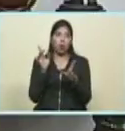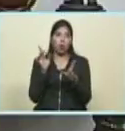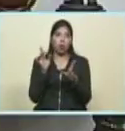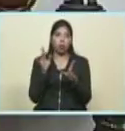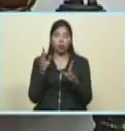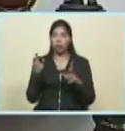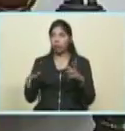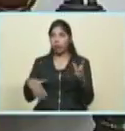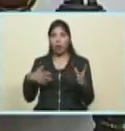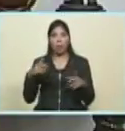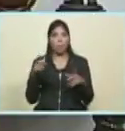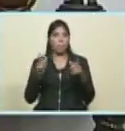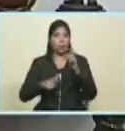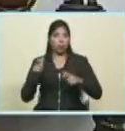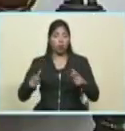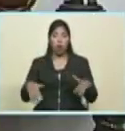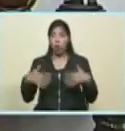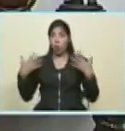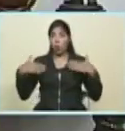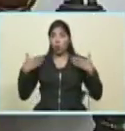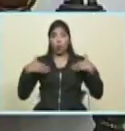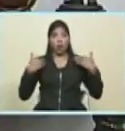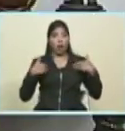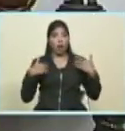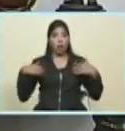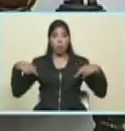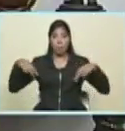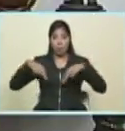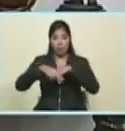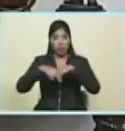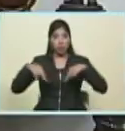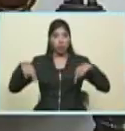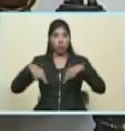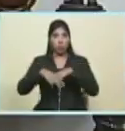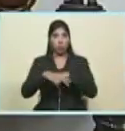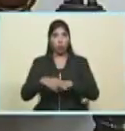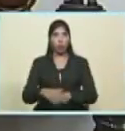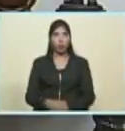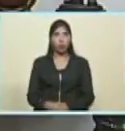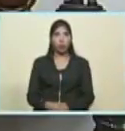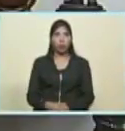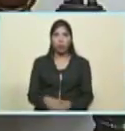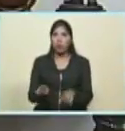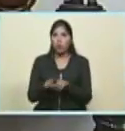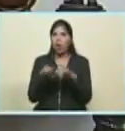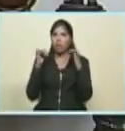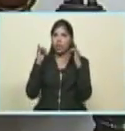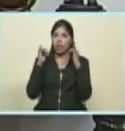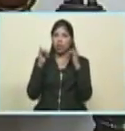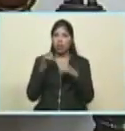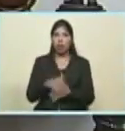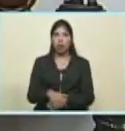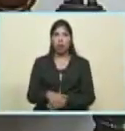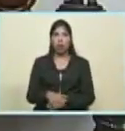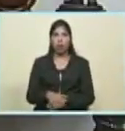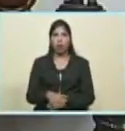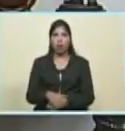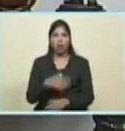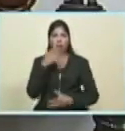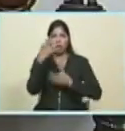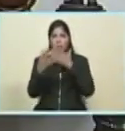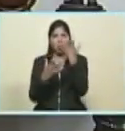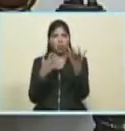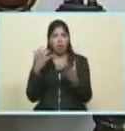pasillos de los lugares de esta cumbre. Se armaba una fiesta del viva Venezuela,